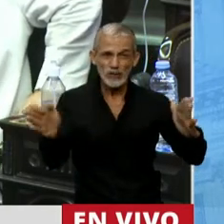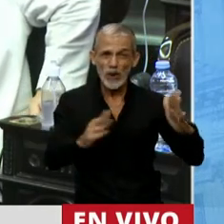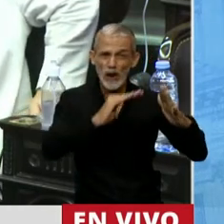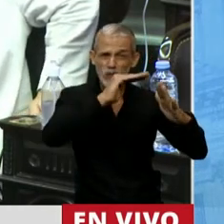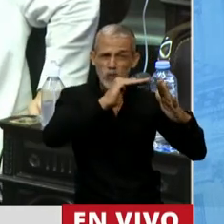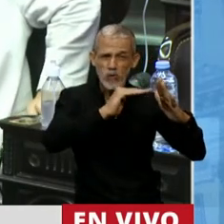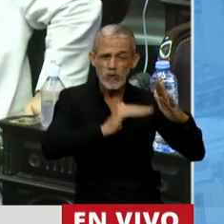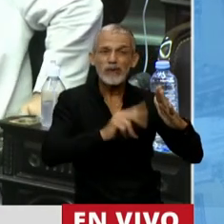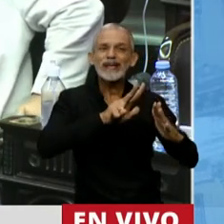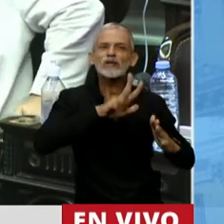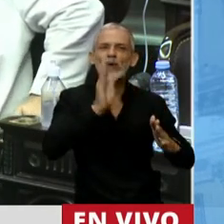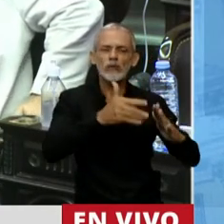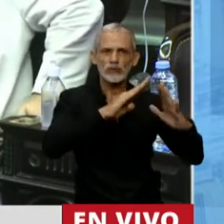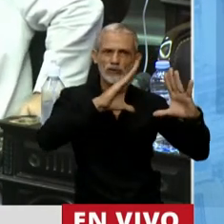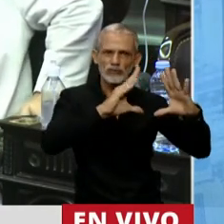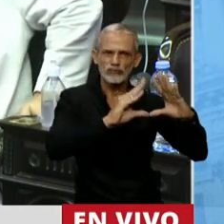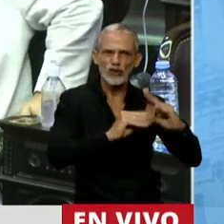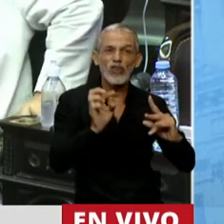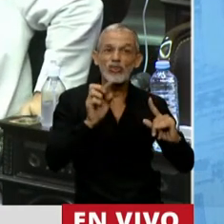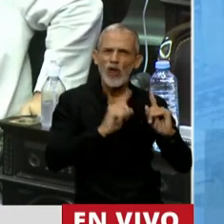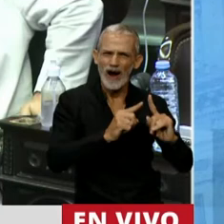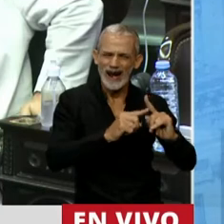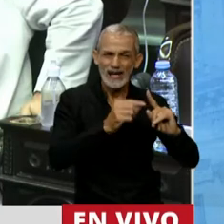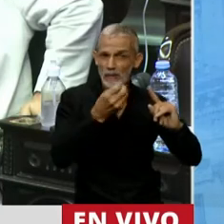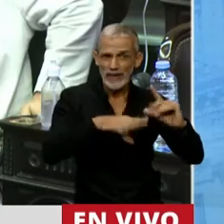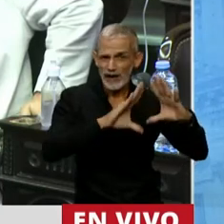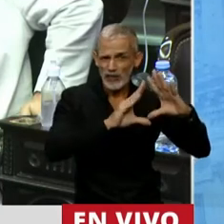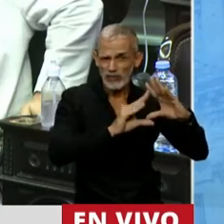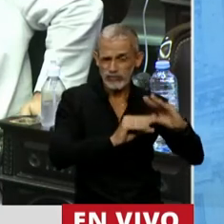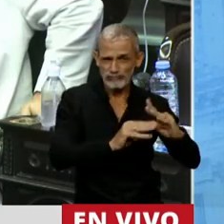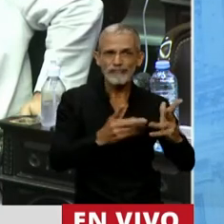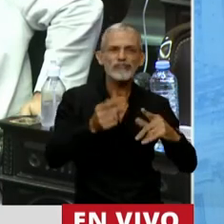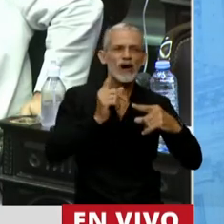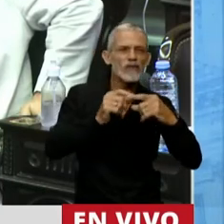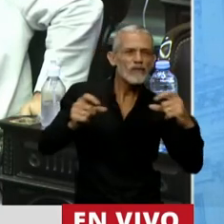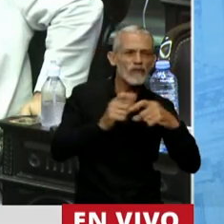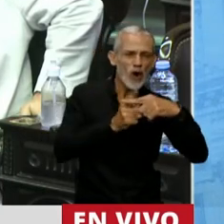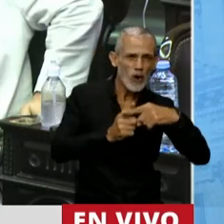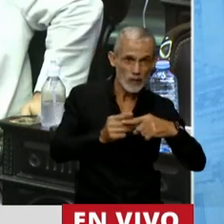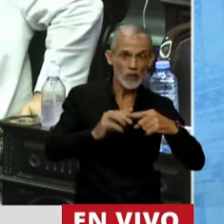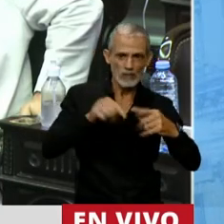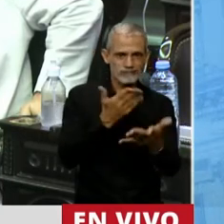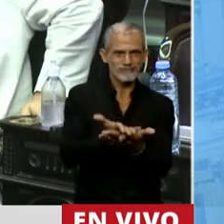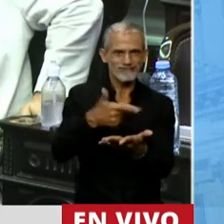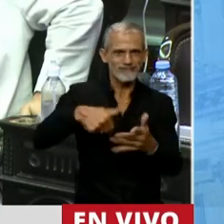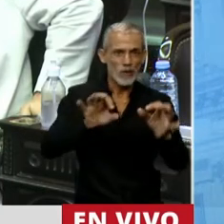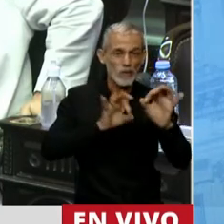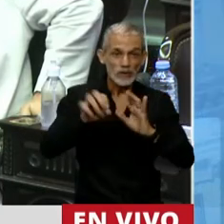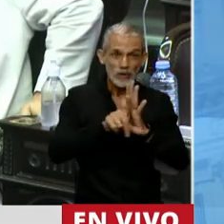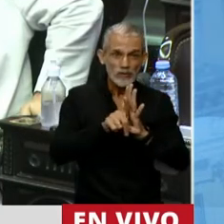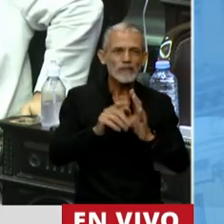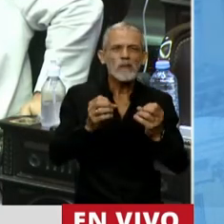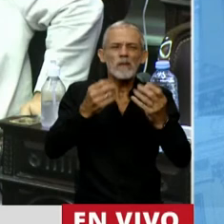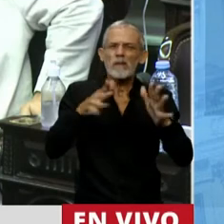34.3% de su valor en dólares. La fórmula jubilatoria que estamos proponiendo es similar y